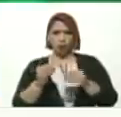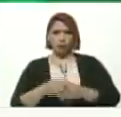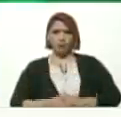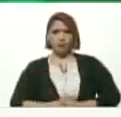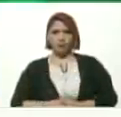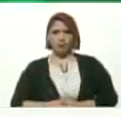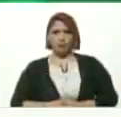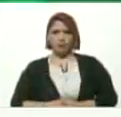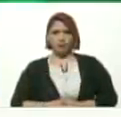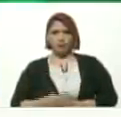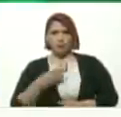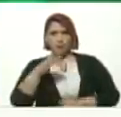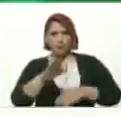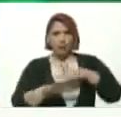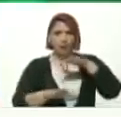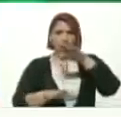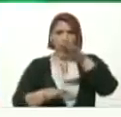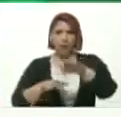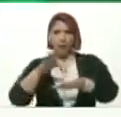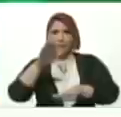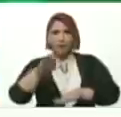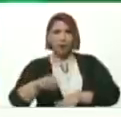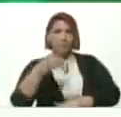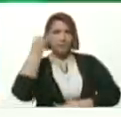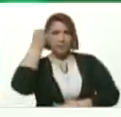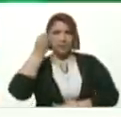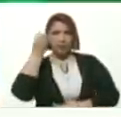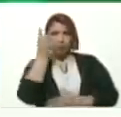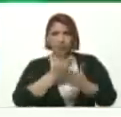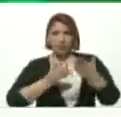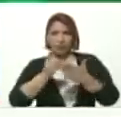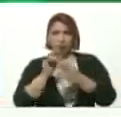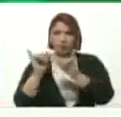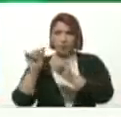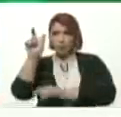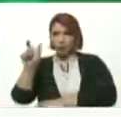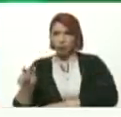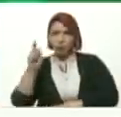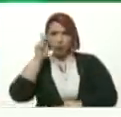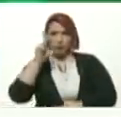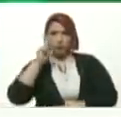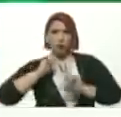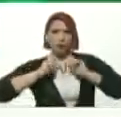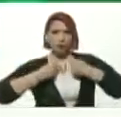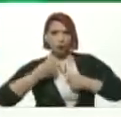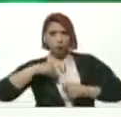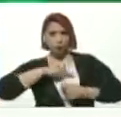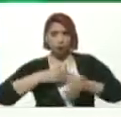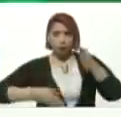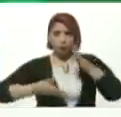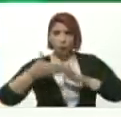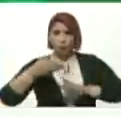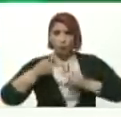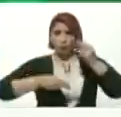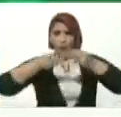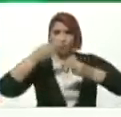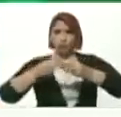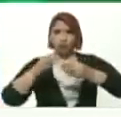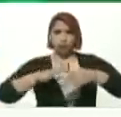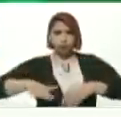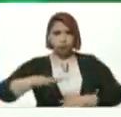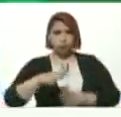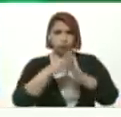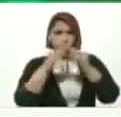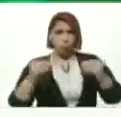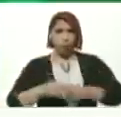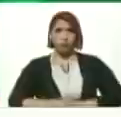Pensados Y diseñados Por el profe Aristóbulo Y que fuimos Nosotros Construyendo A lo largo De esto